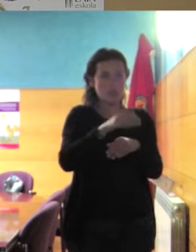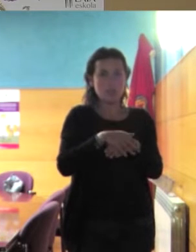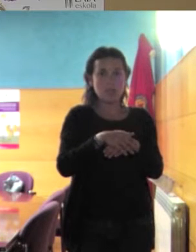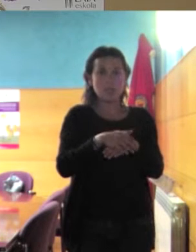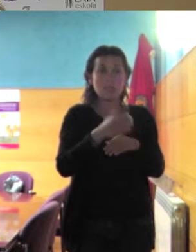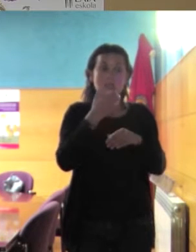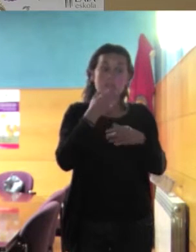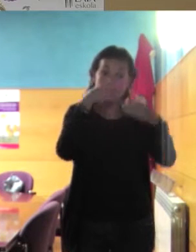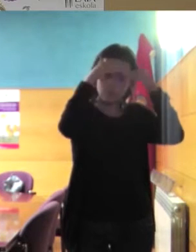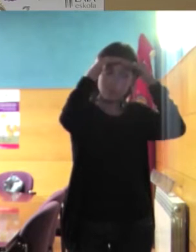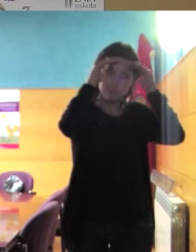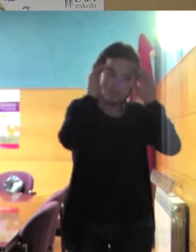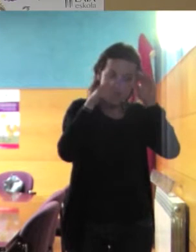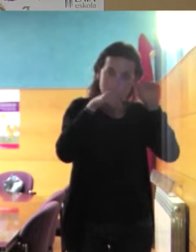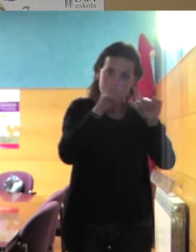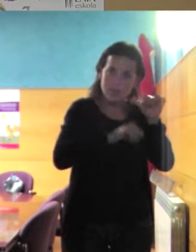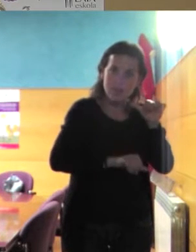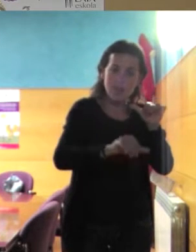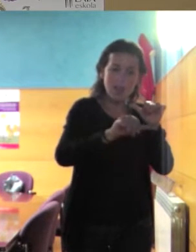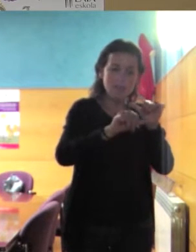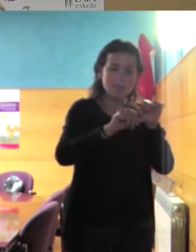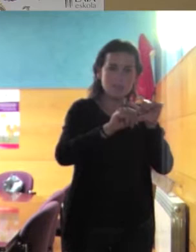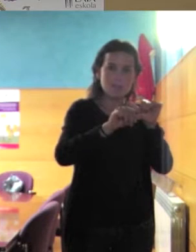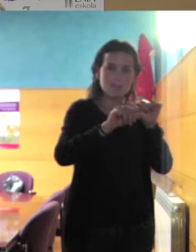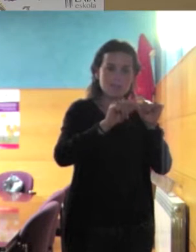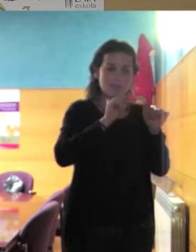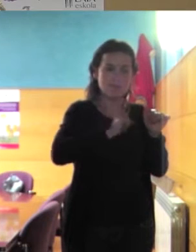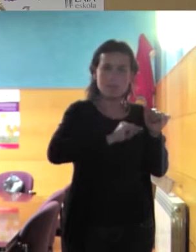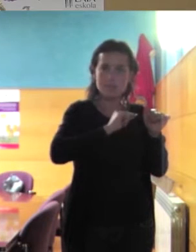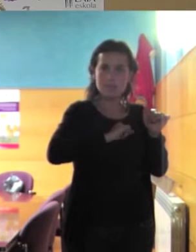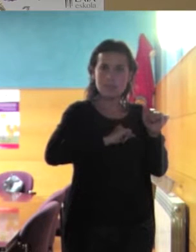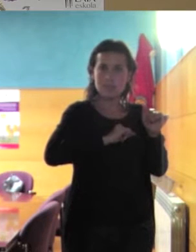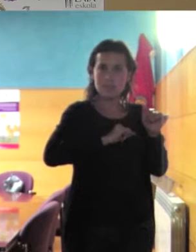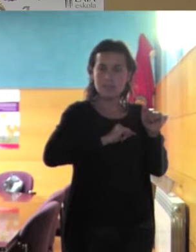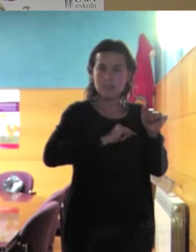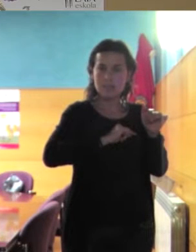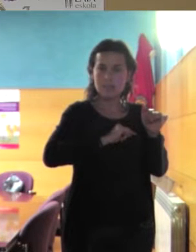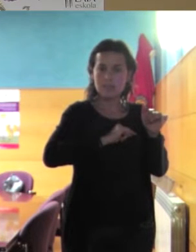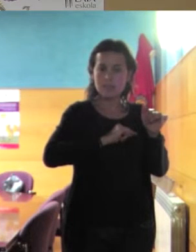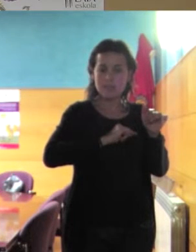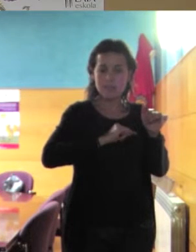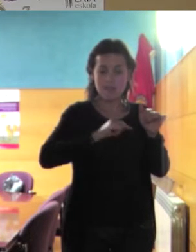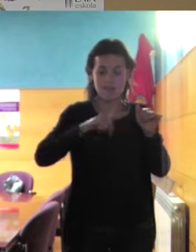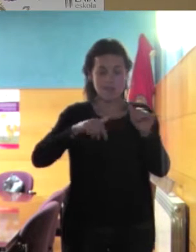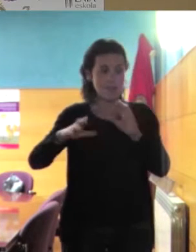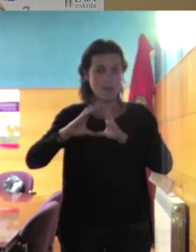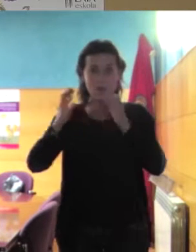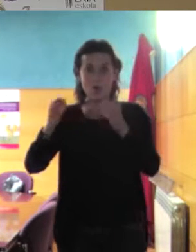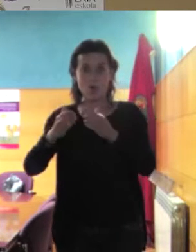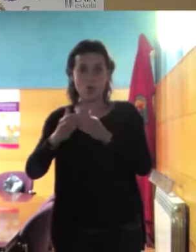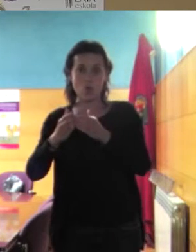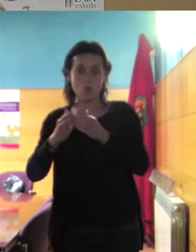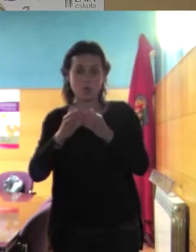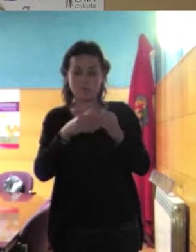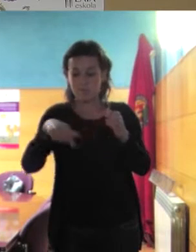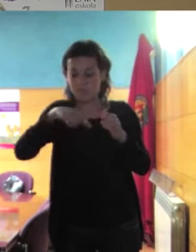va a sentir el rechazo del colectivo autóctono con el cual ella tenía relación bueno ella